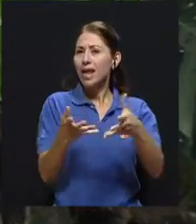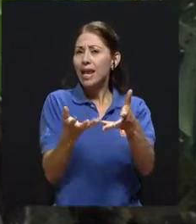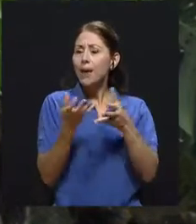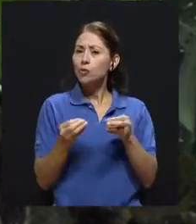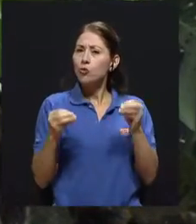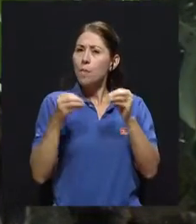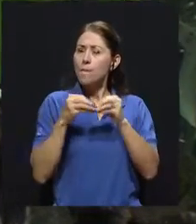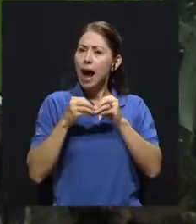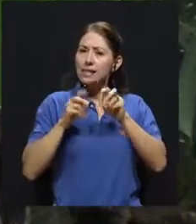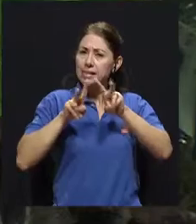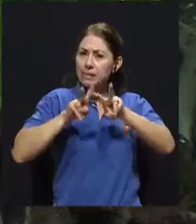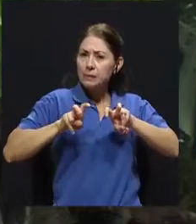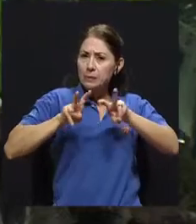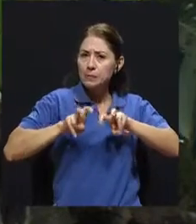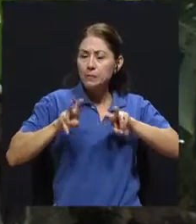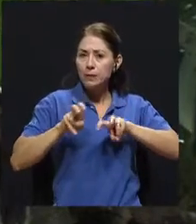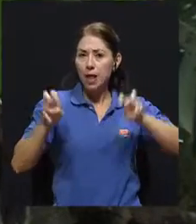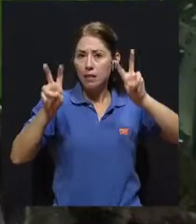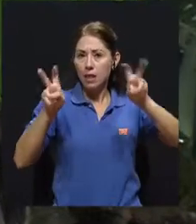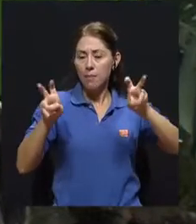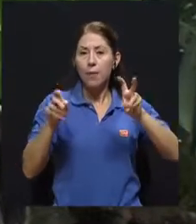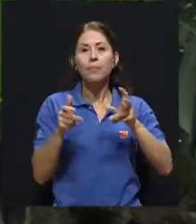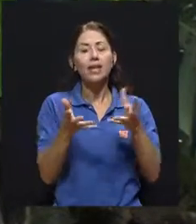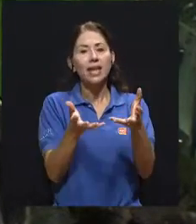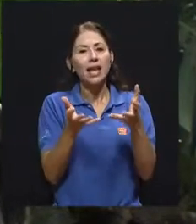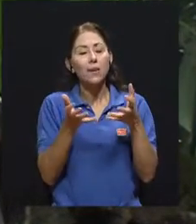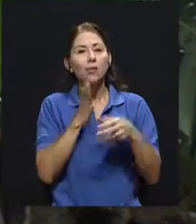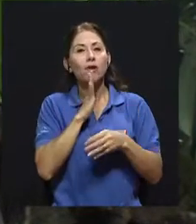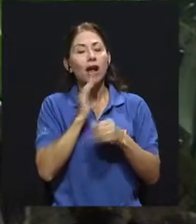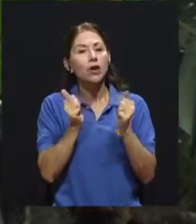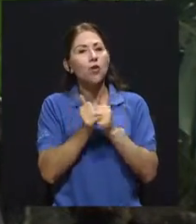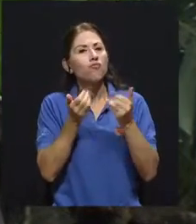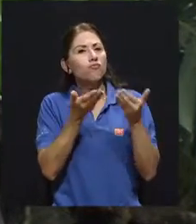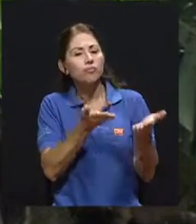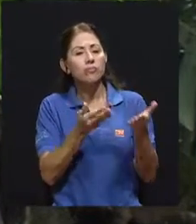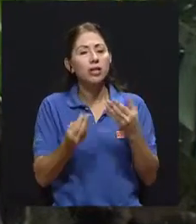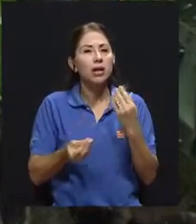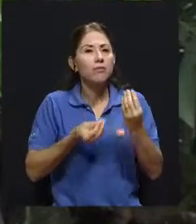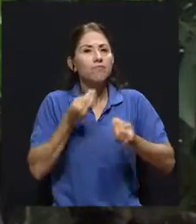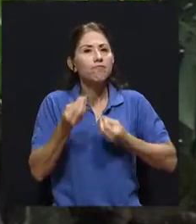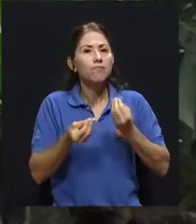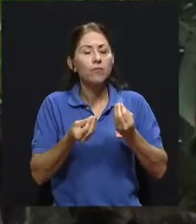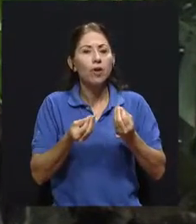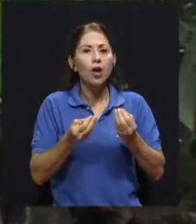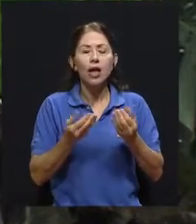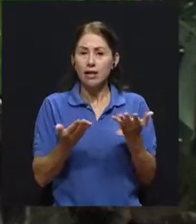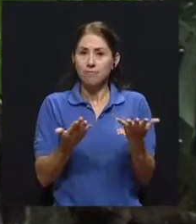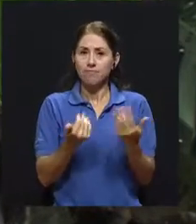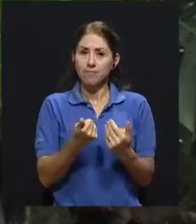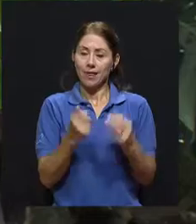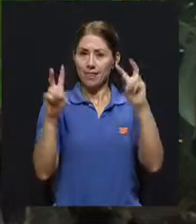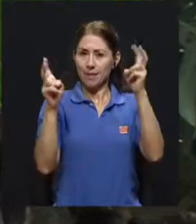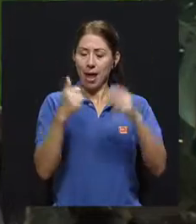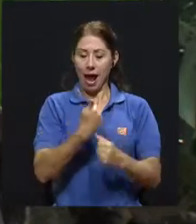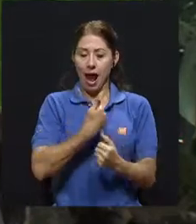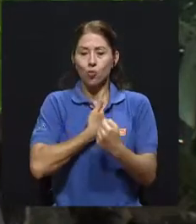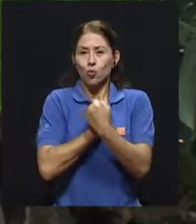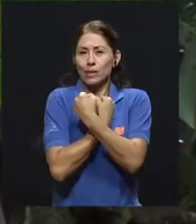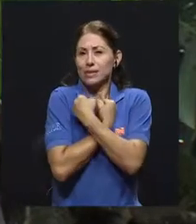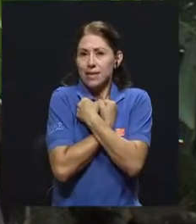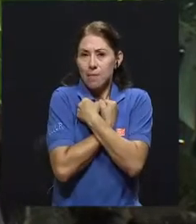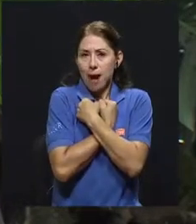tema y por eso queremos conversar con Don Mariano cómo debemos entender la autoestima, cómo debemos entender